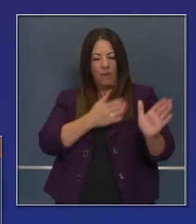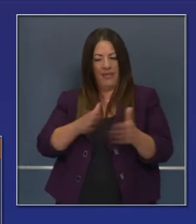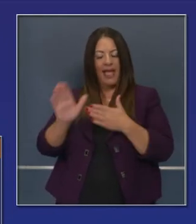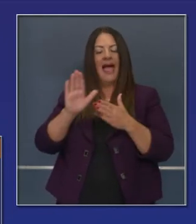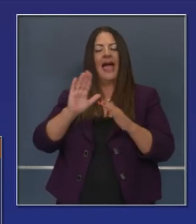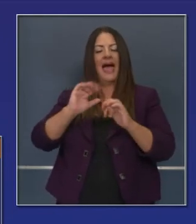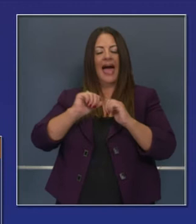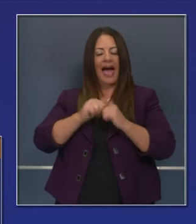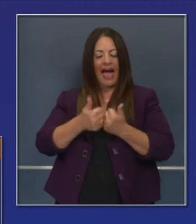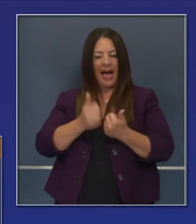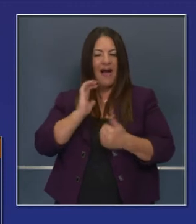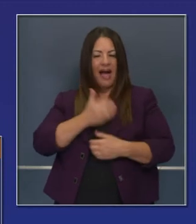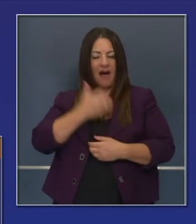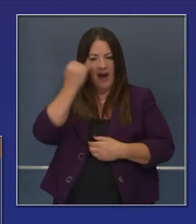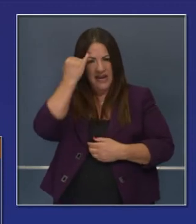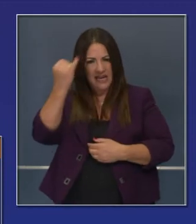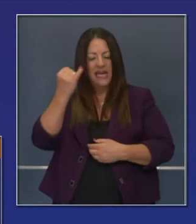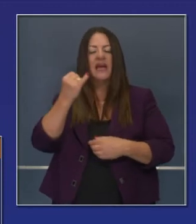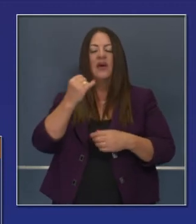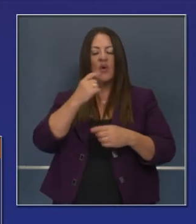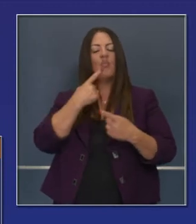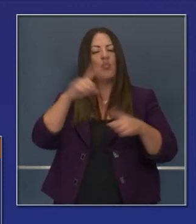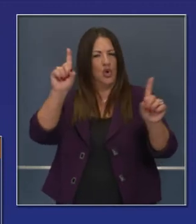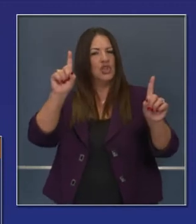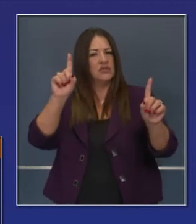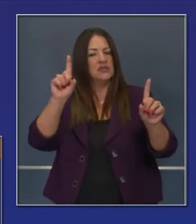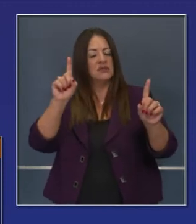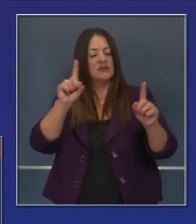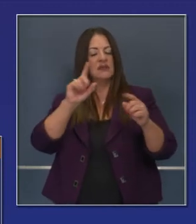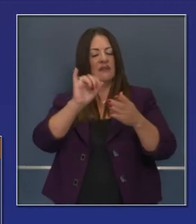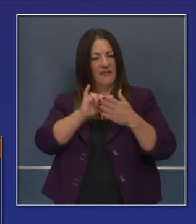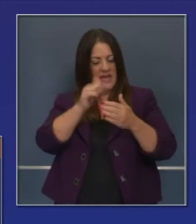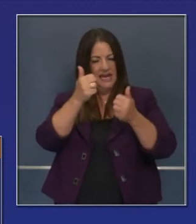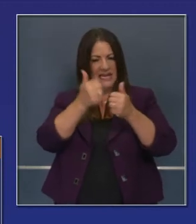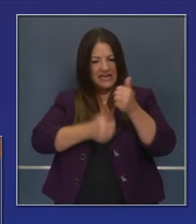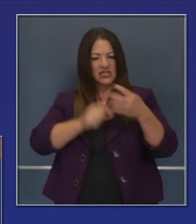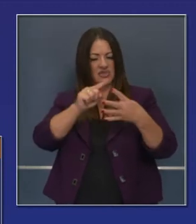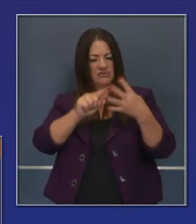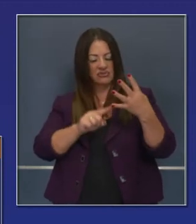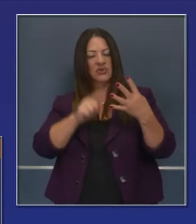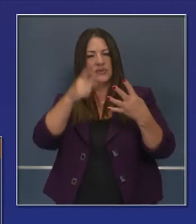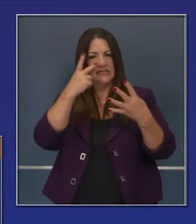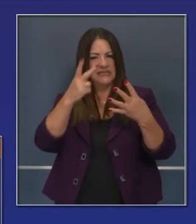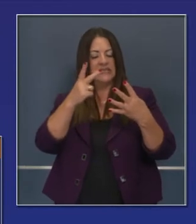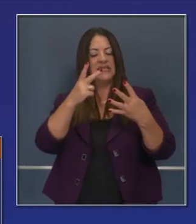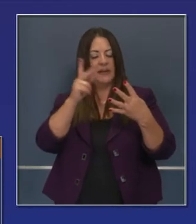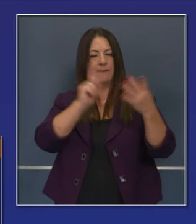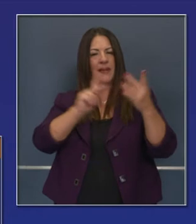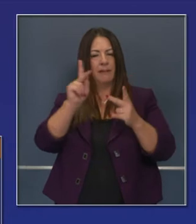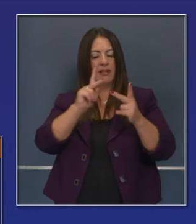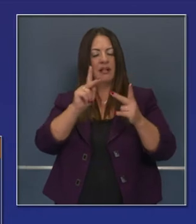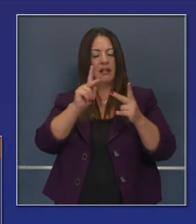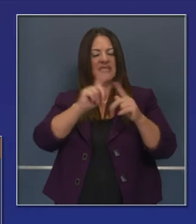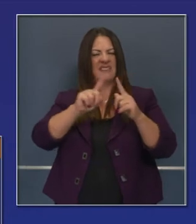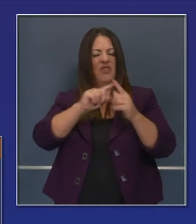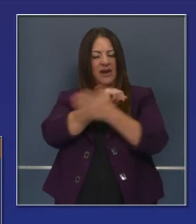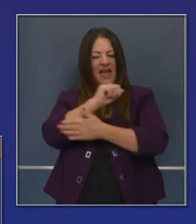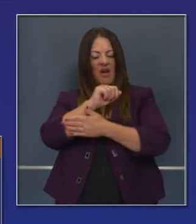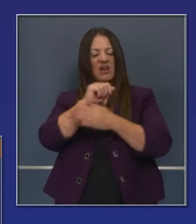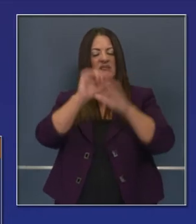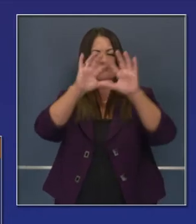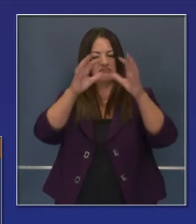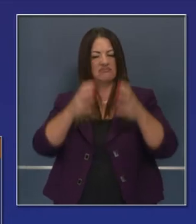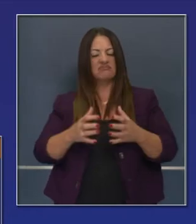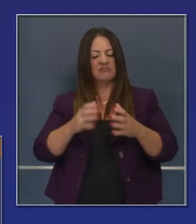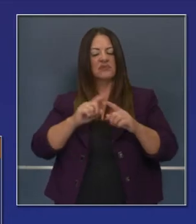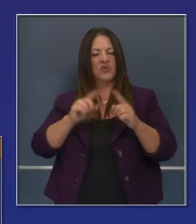cómo cumplen, permitiendo que se reabran algunos sectores y permitiendo que algunos sectores sigan abiertos, ya